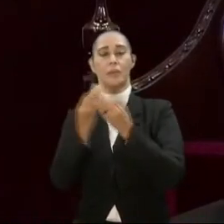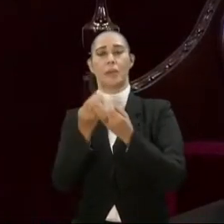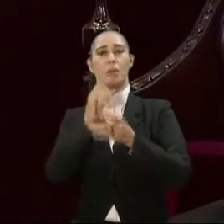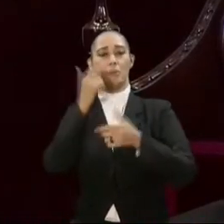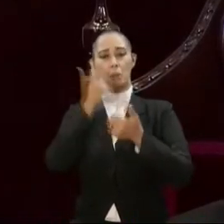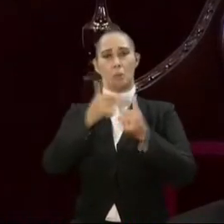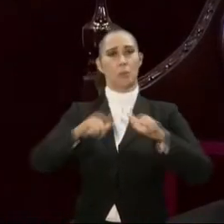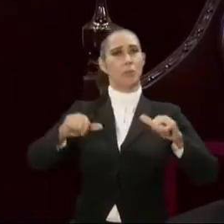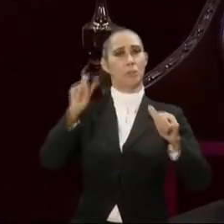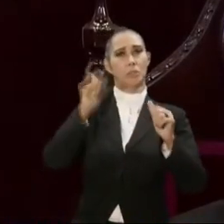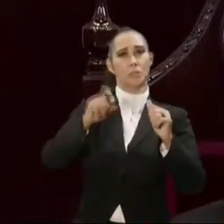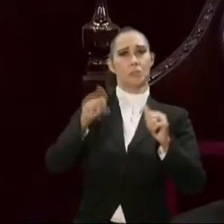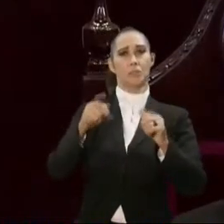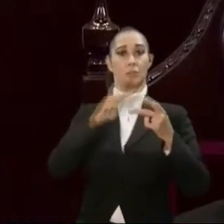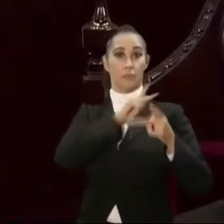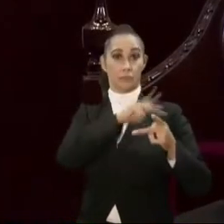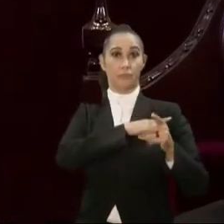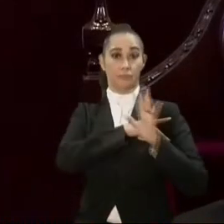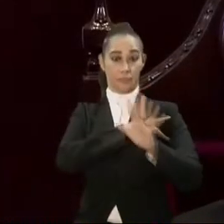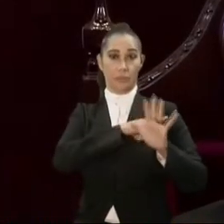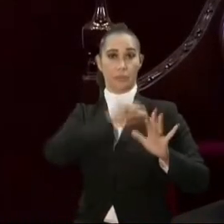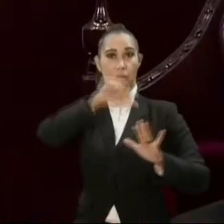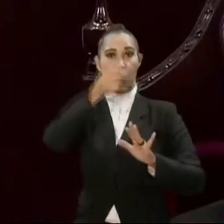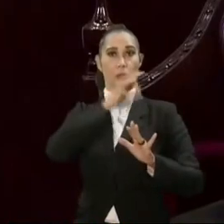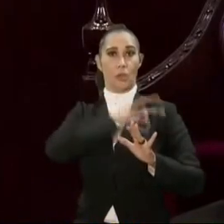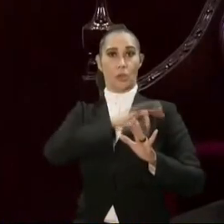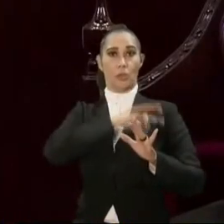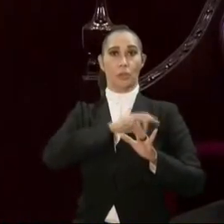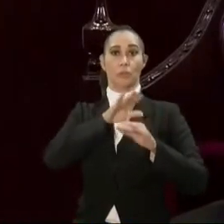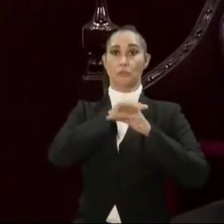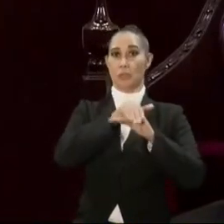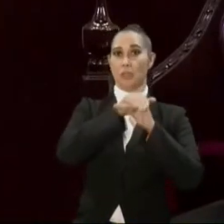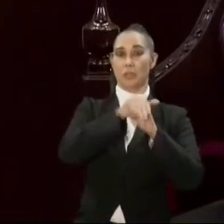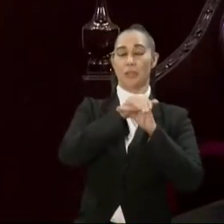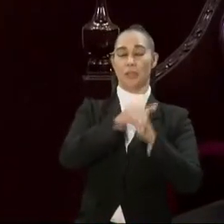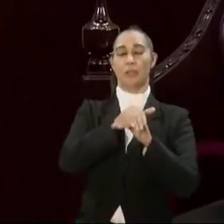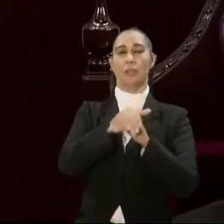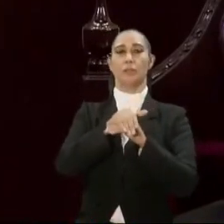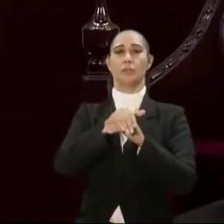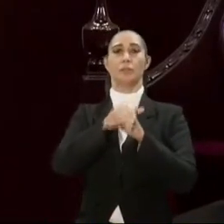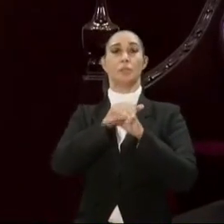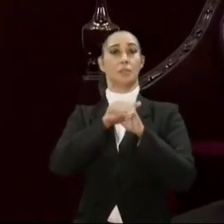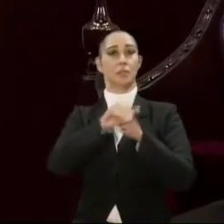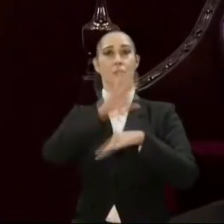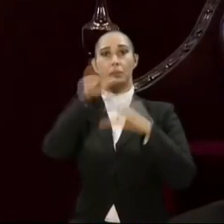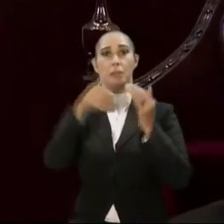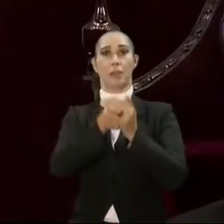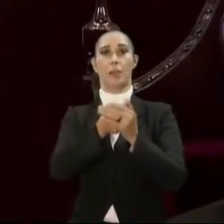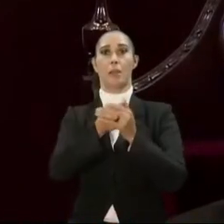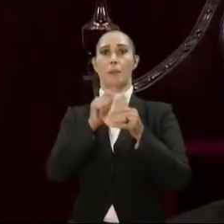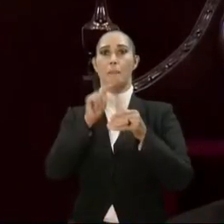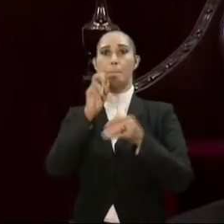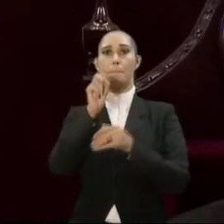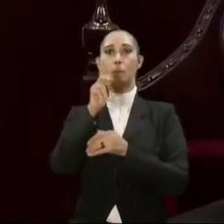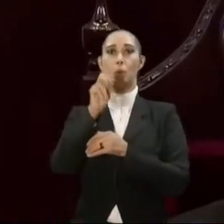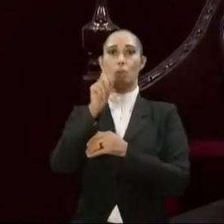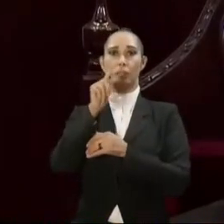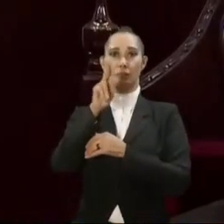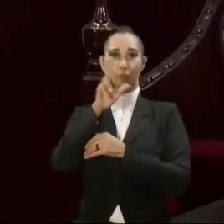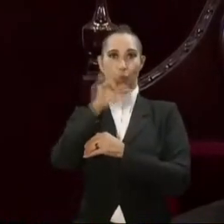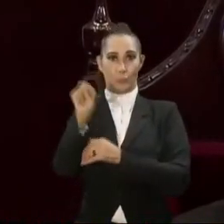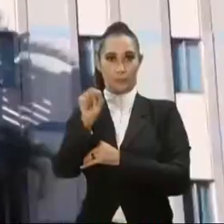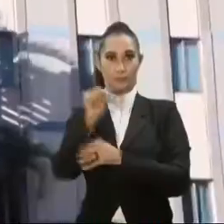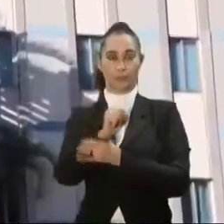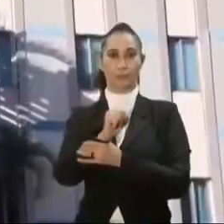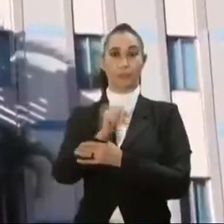necesidades personales, entre otros beneficios, incluido el inglés, por inmersión para Politur. Además, durante